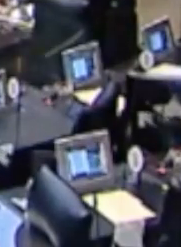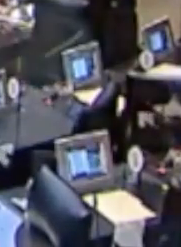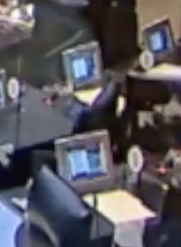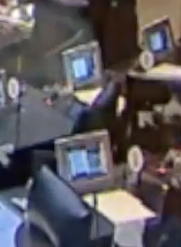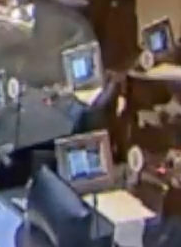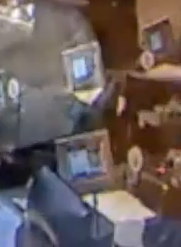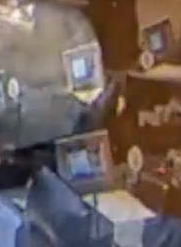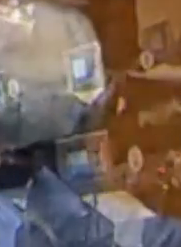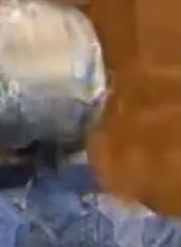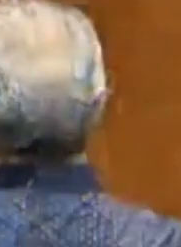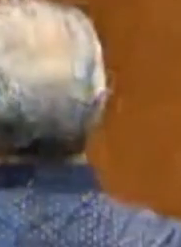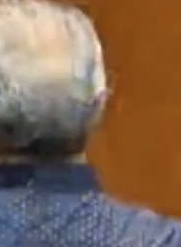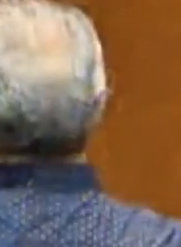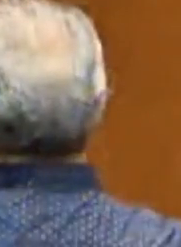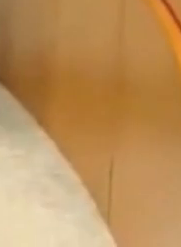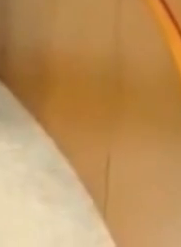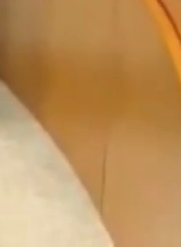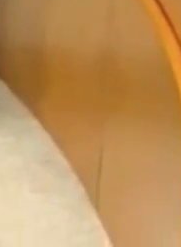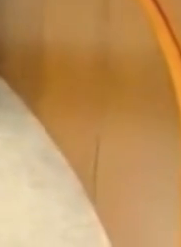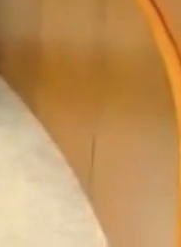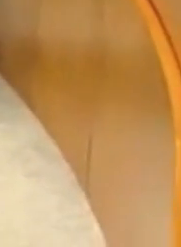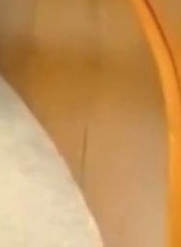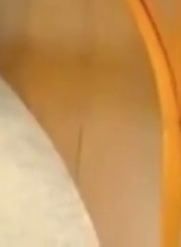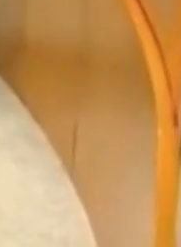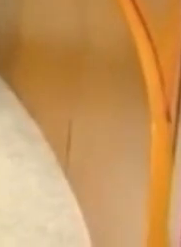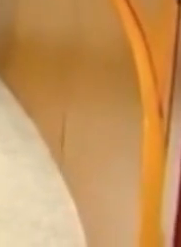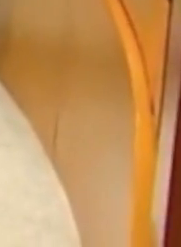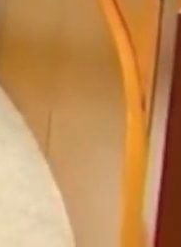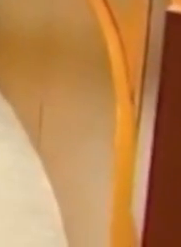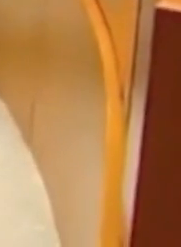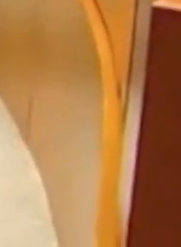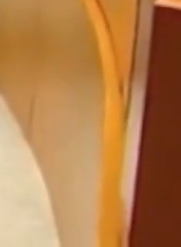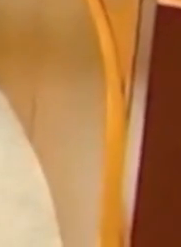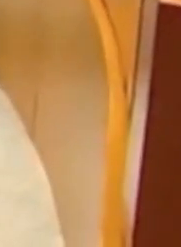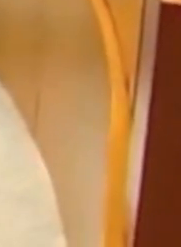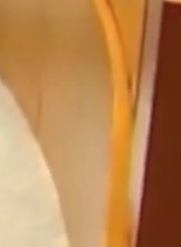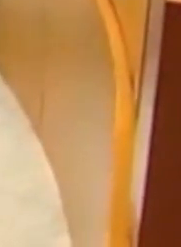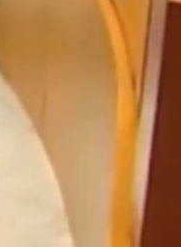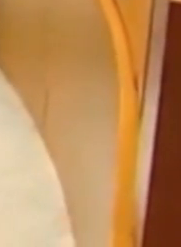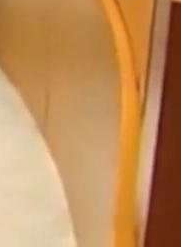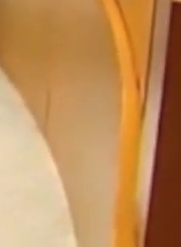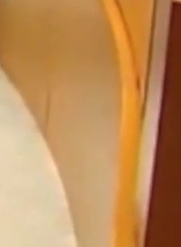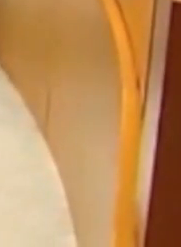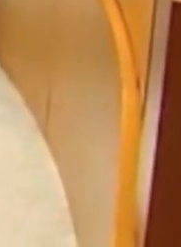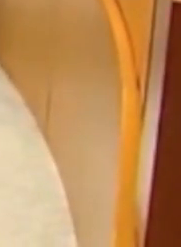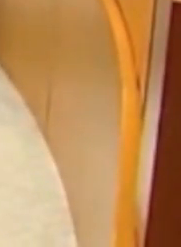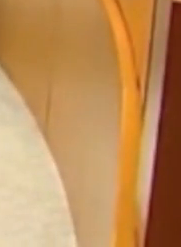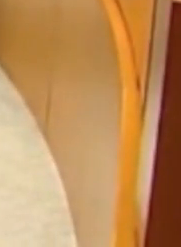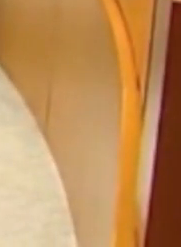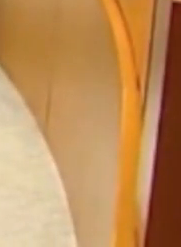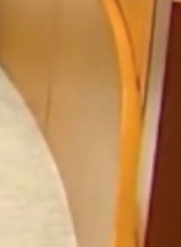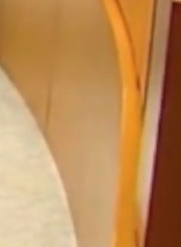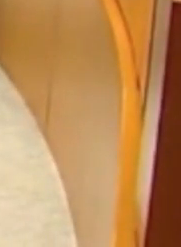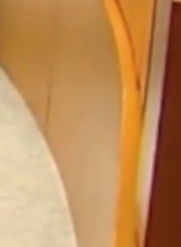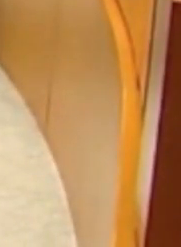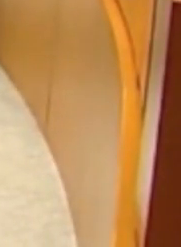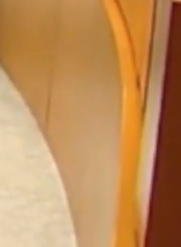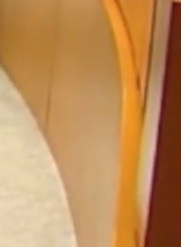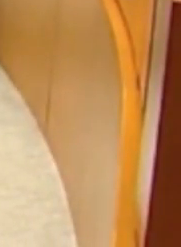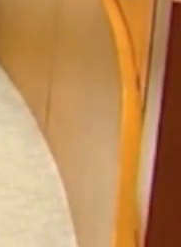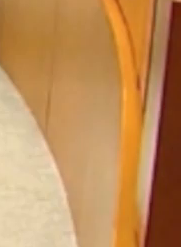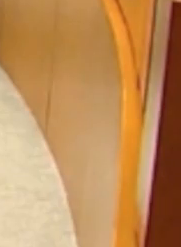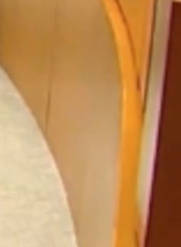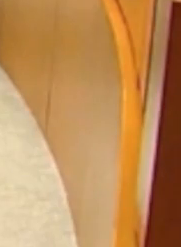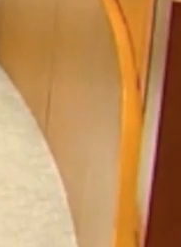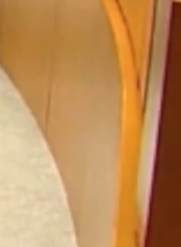basura. Entonces, algo que me llamó la atención es, bueno, había un comité técnico para empezar, había también opciones de hacer